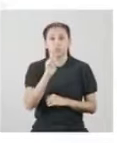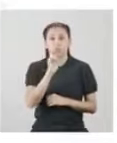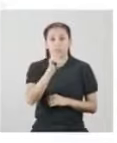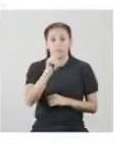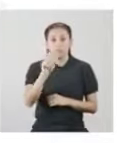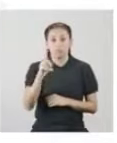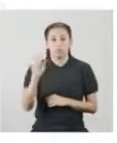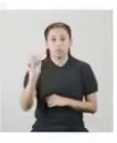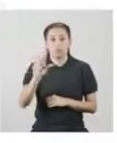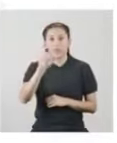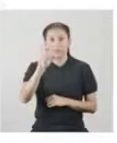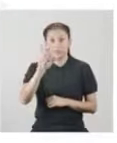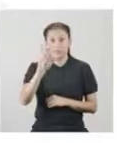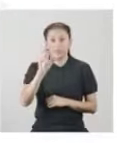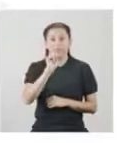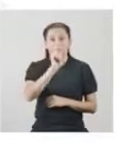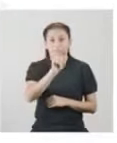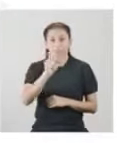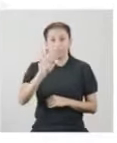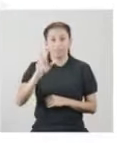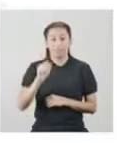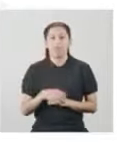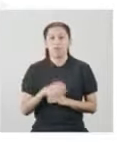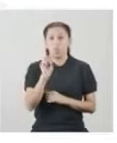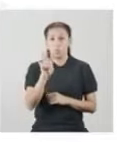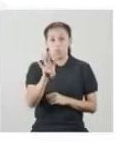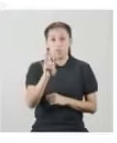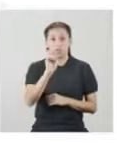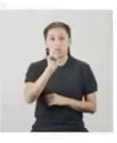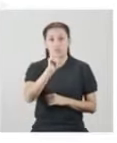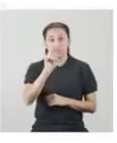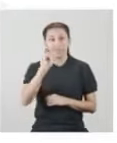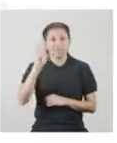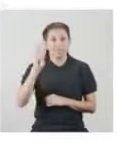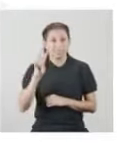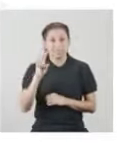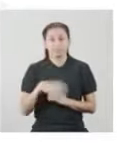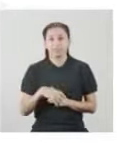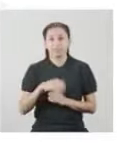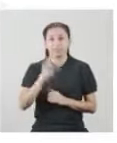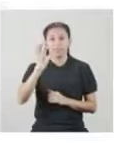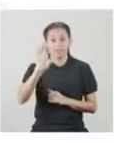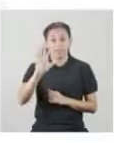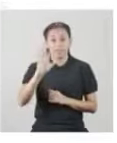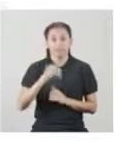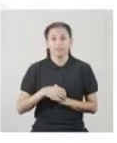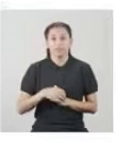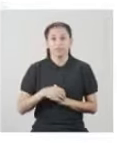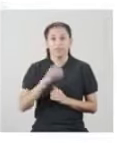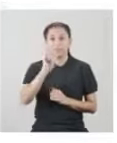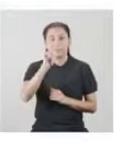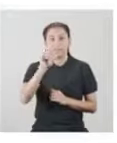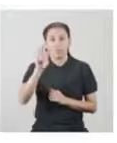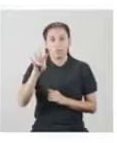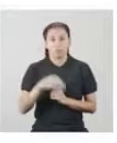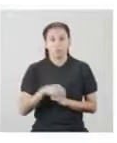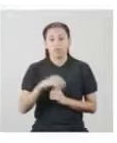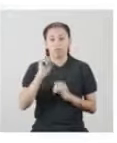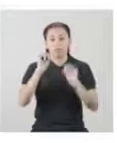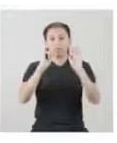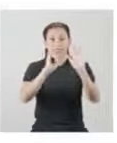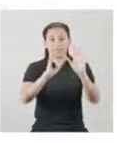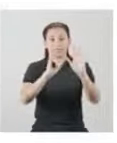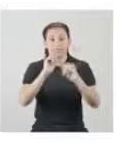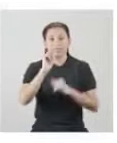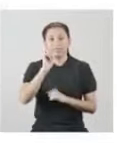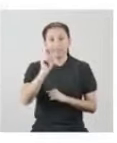mide 21 La tercera trucha mide 23 La cuarta trucha mide 26 La quinta trucha mide 24